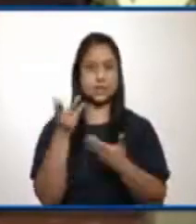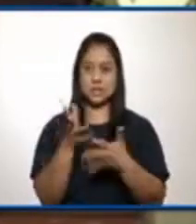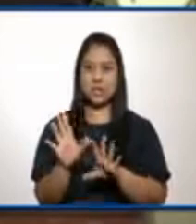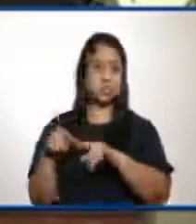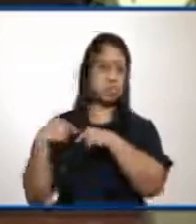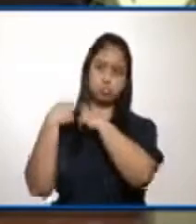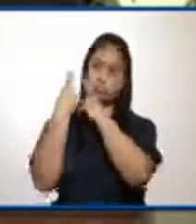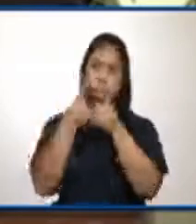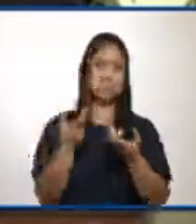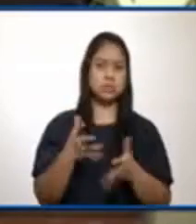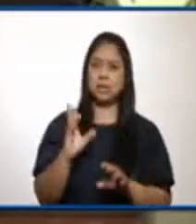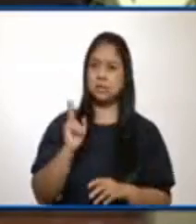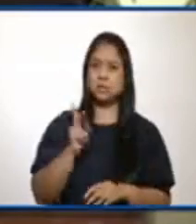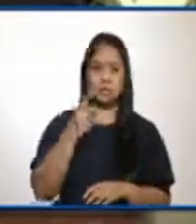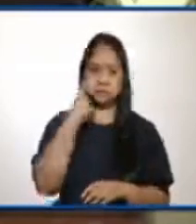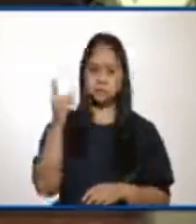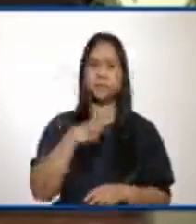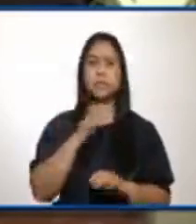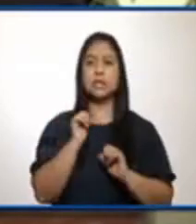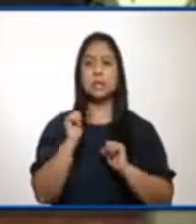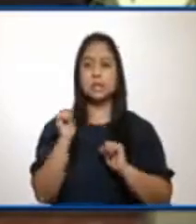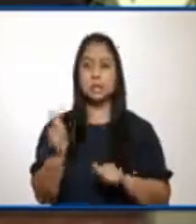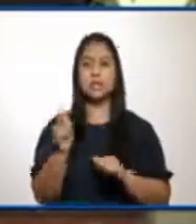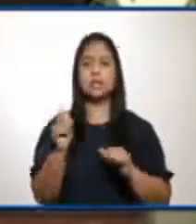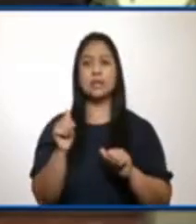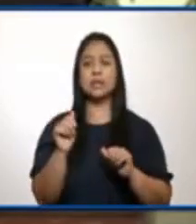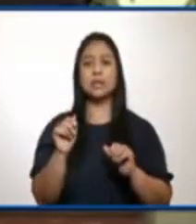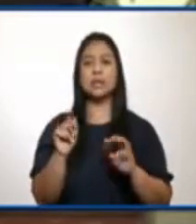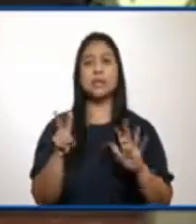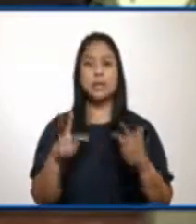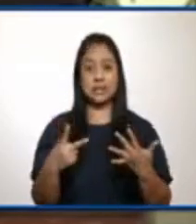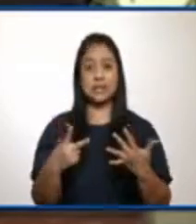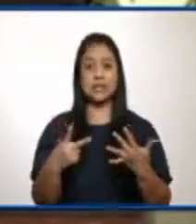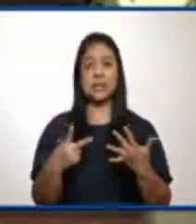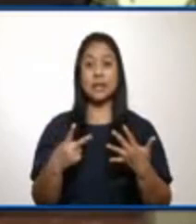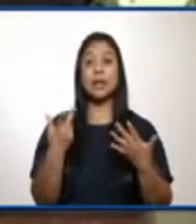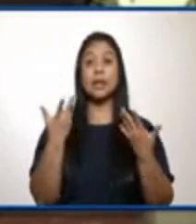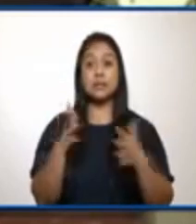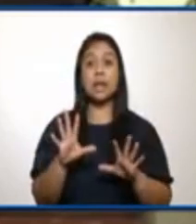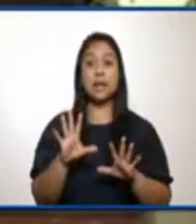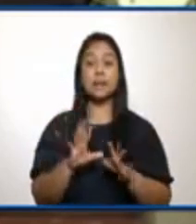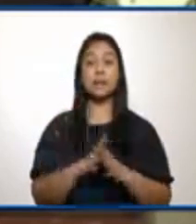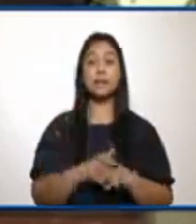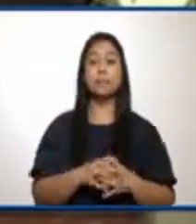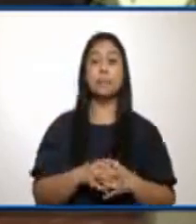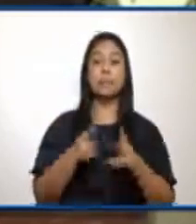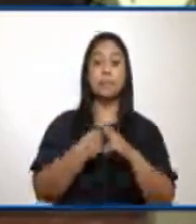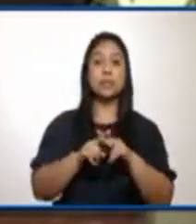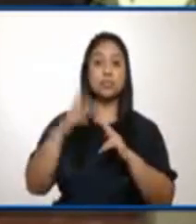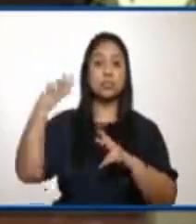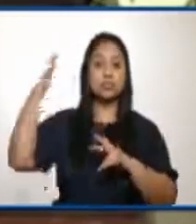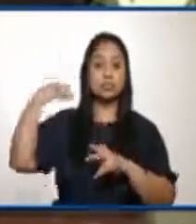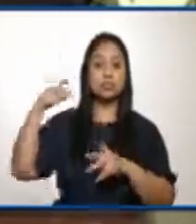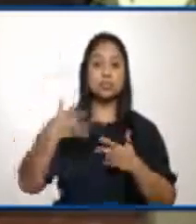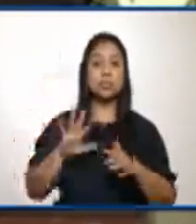siempre, 1517. Es el número 1517 que ha existido desde el inicio de la epidemia en